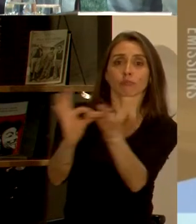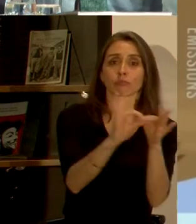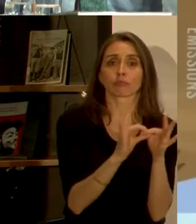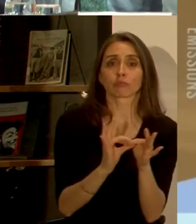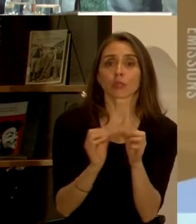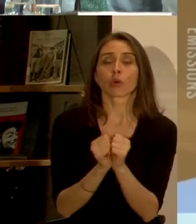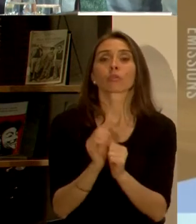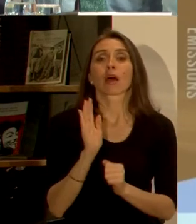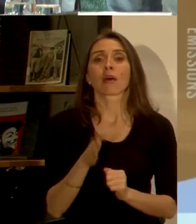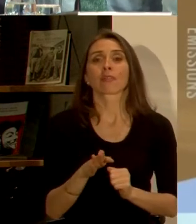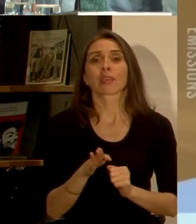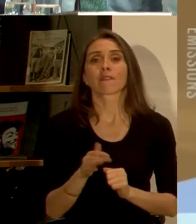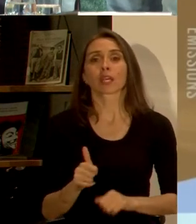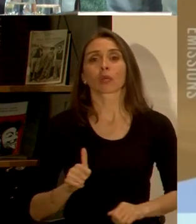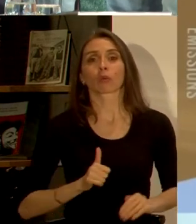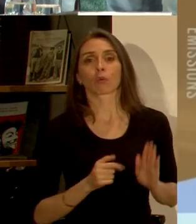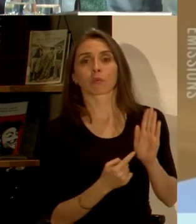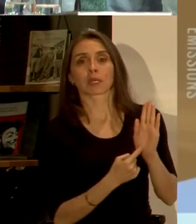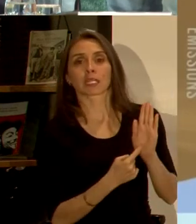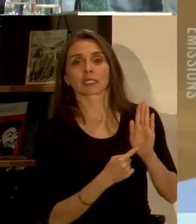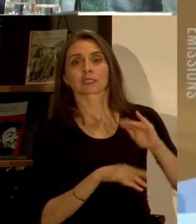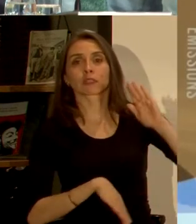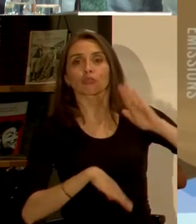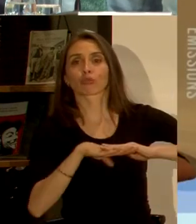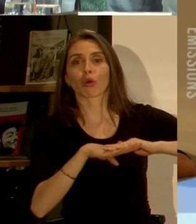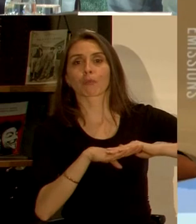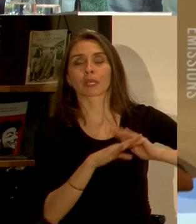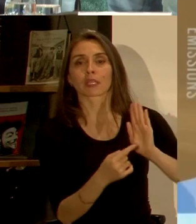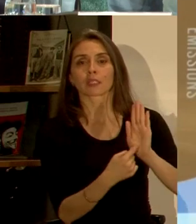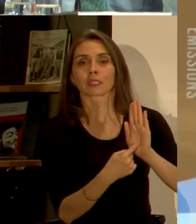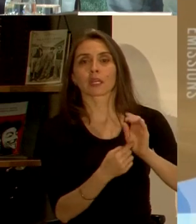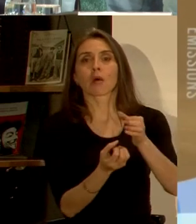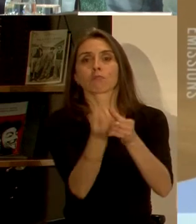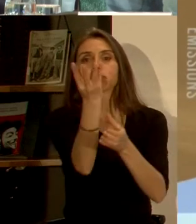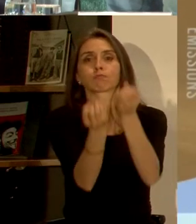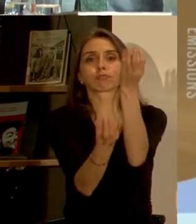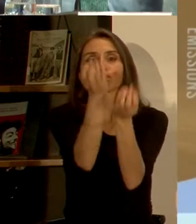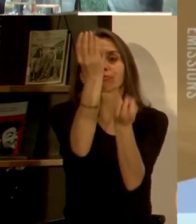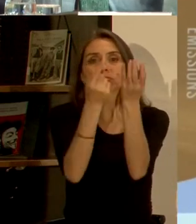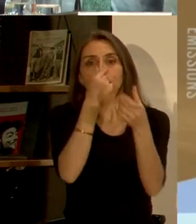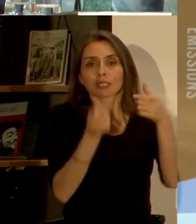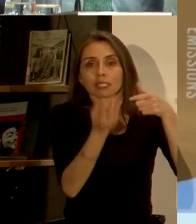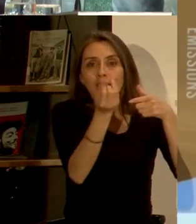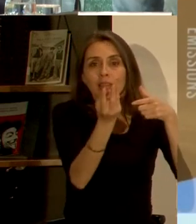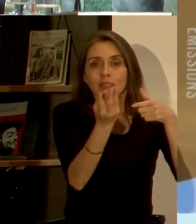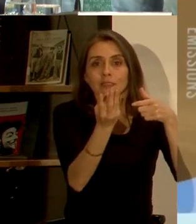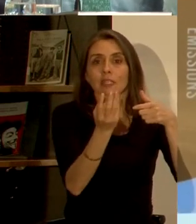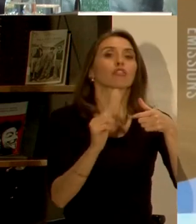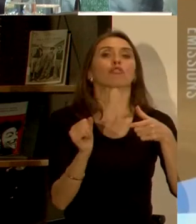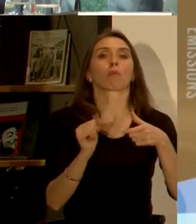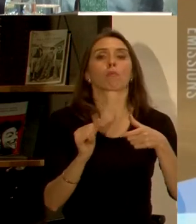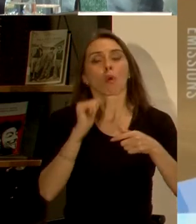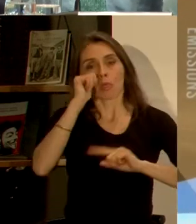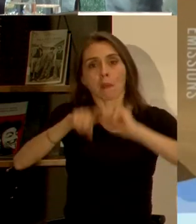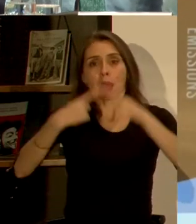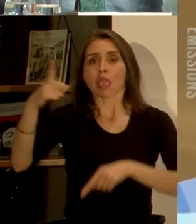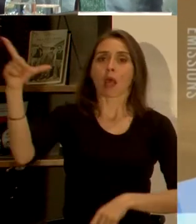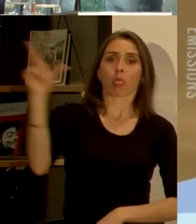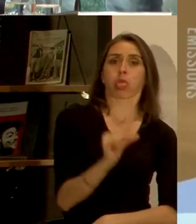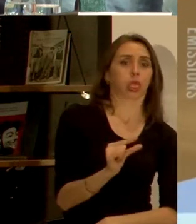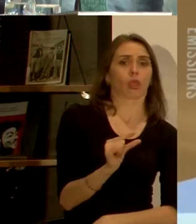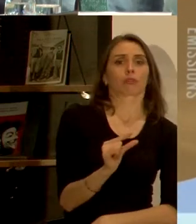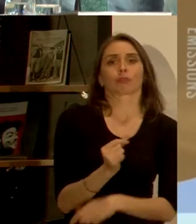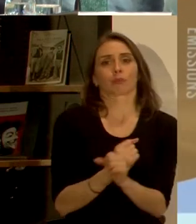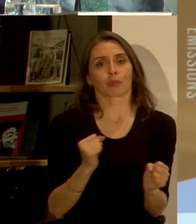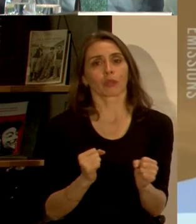a cumplir con este presupuesto, con esta disponibilidad de emisiones, porque las emisiones no las vamos a cortar de un día para otro. Si